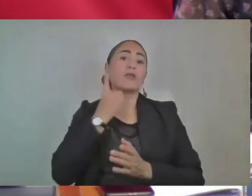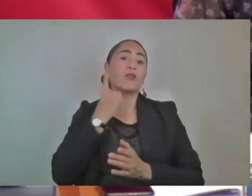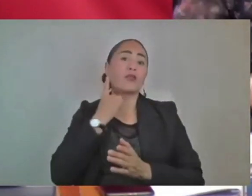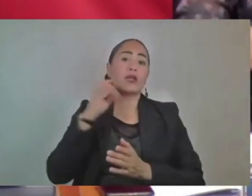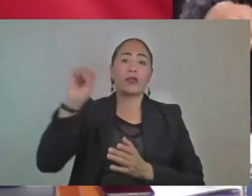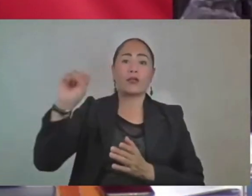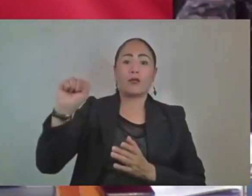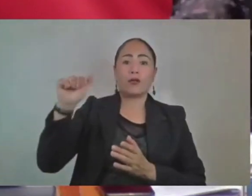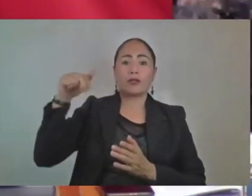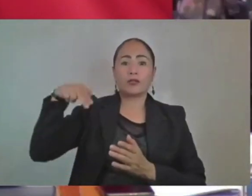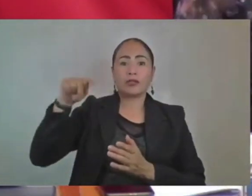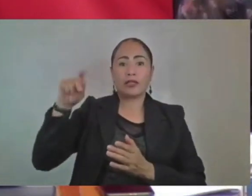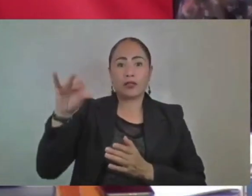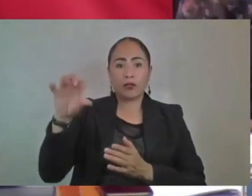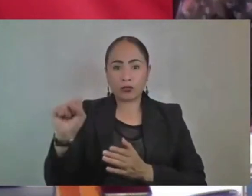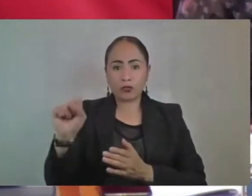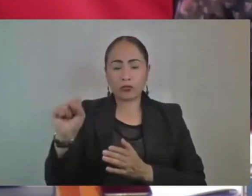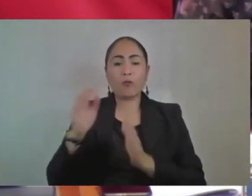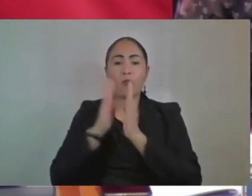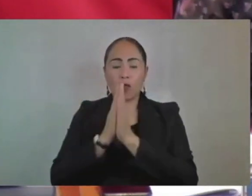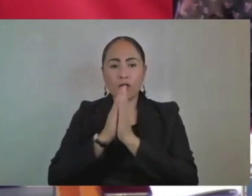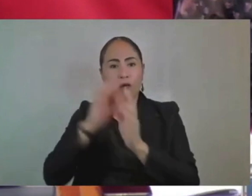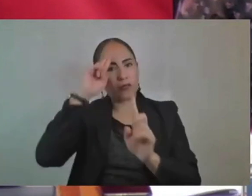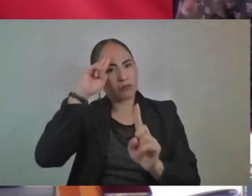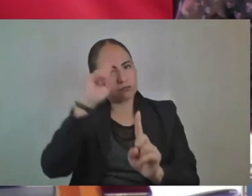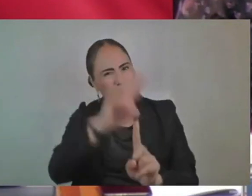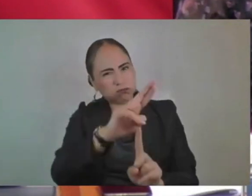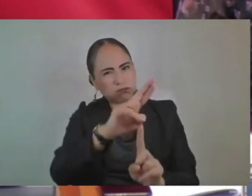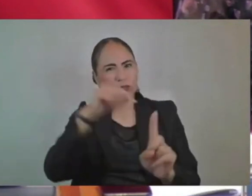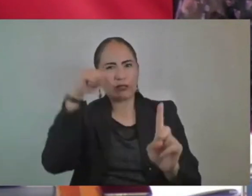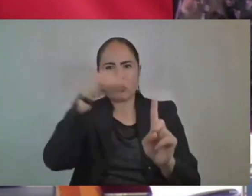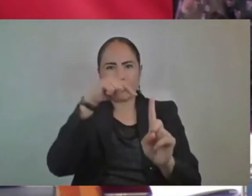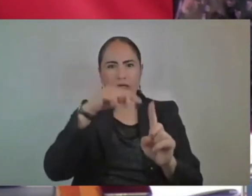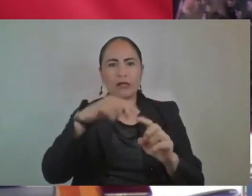respeto al pleno,